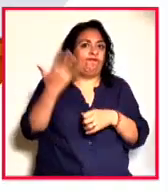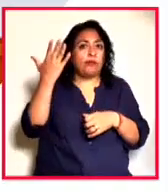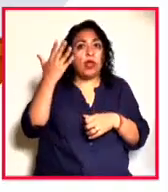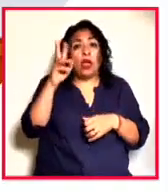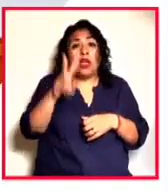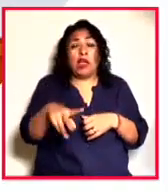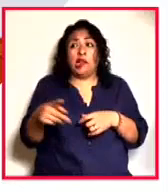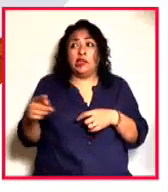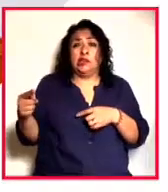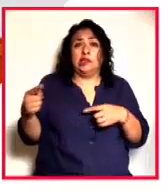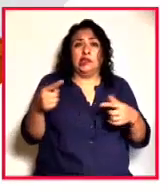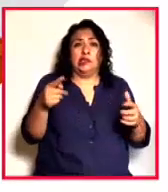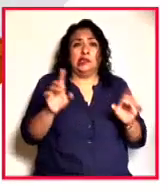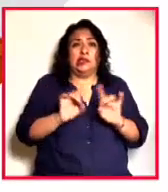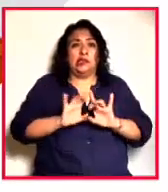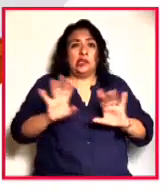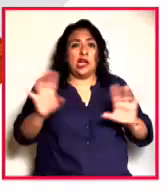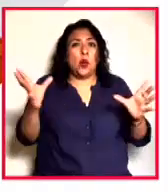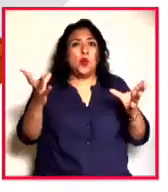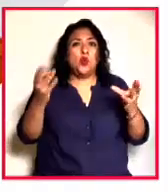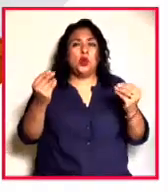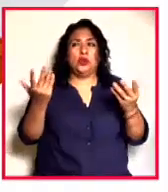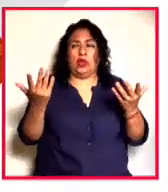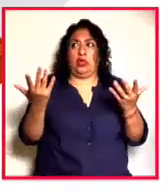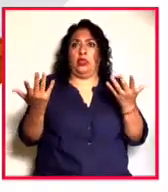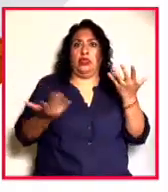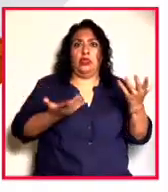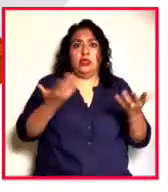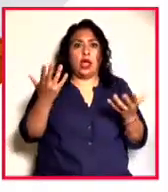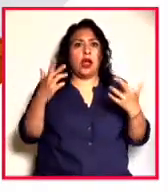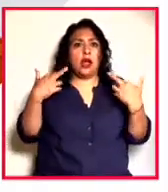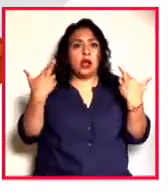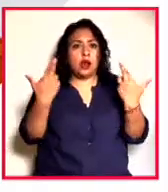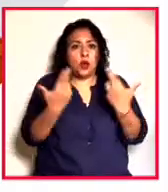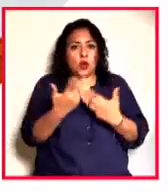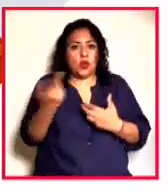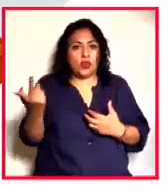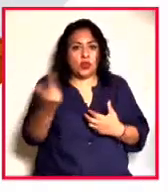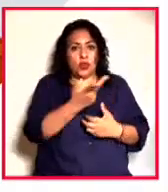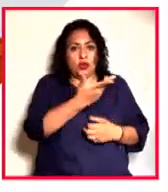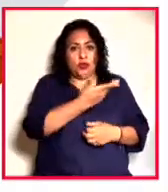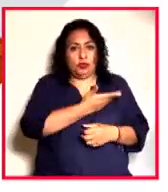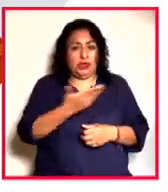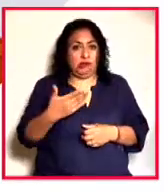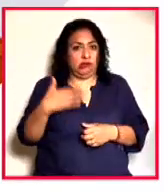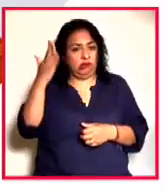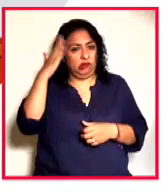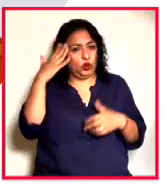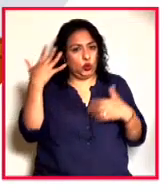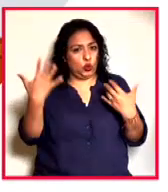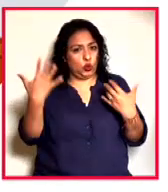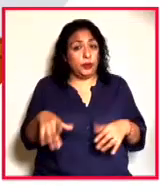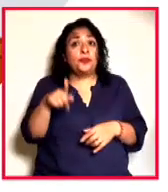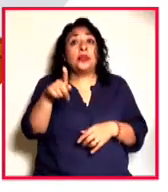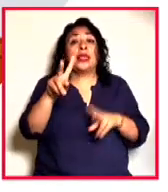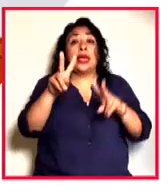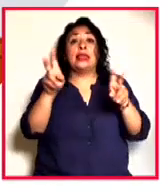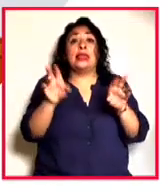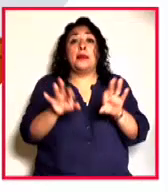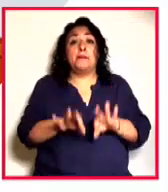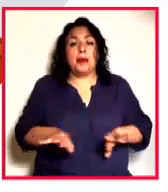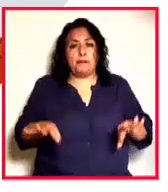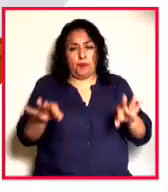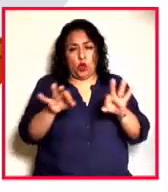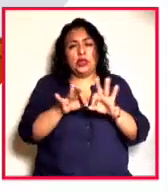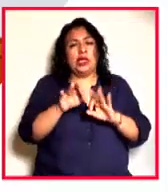rispidez y de mucha controversia se reúnen estos dos grandes líderes. Uno de los temas importantes a los